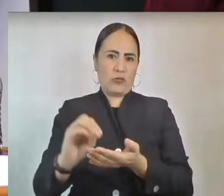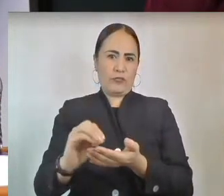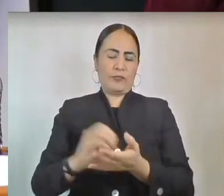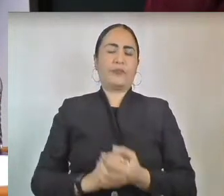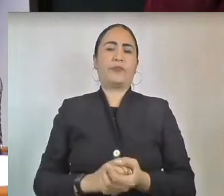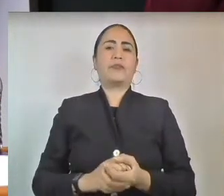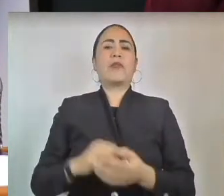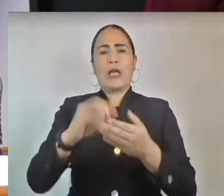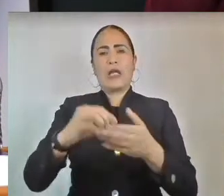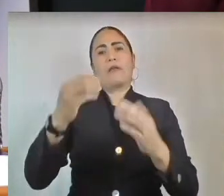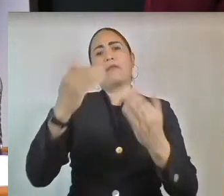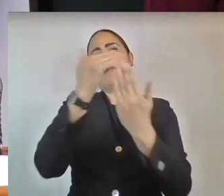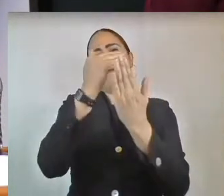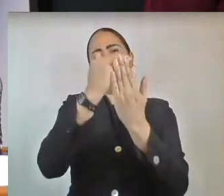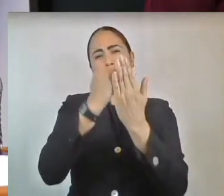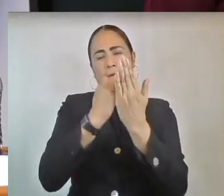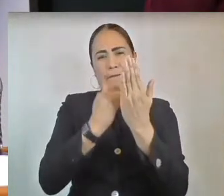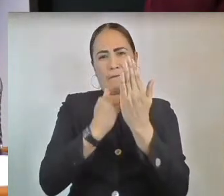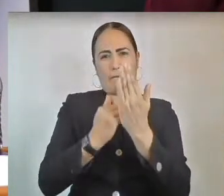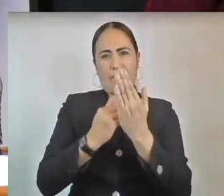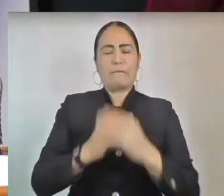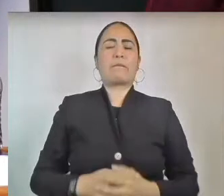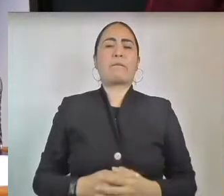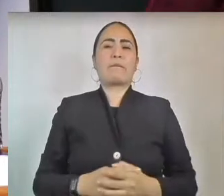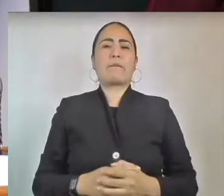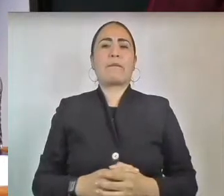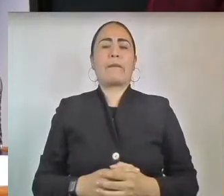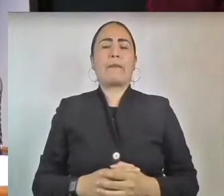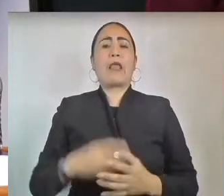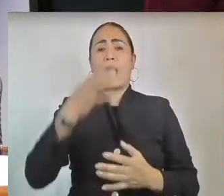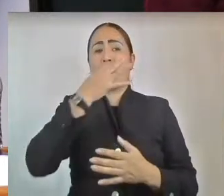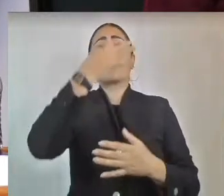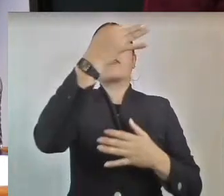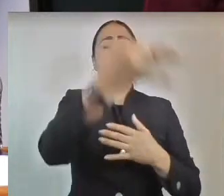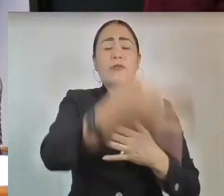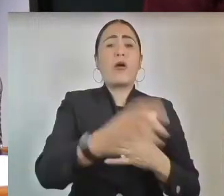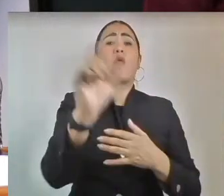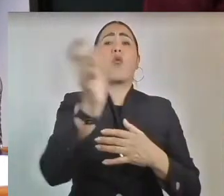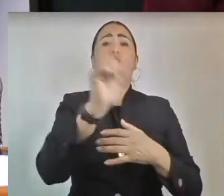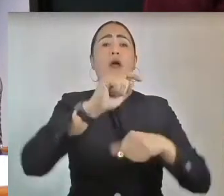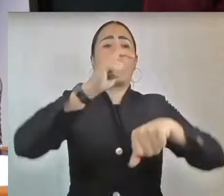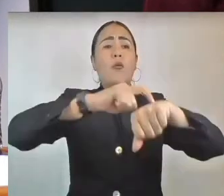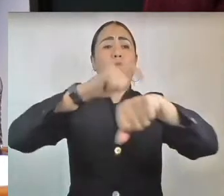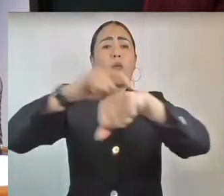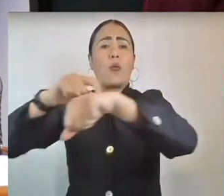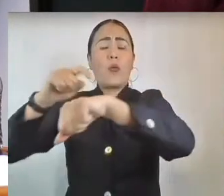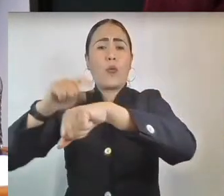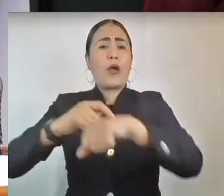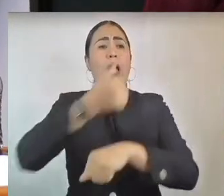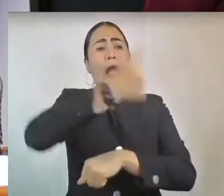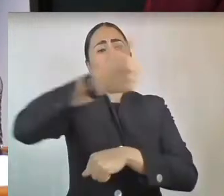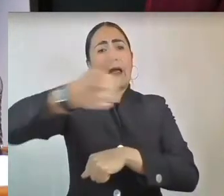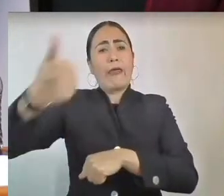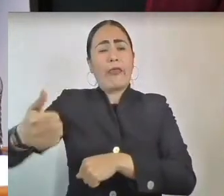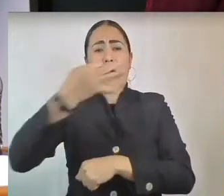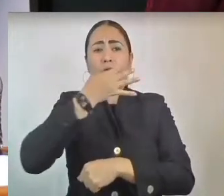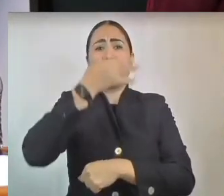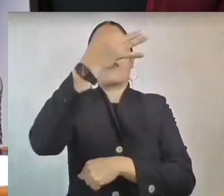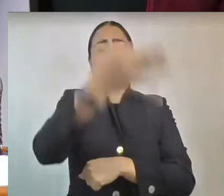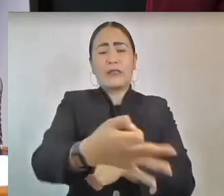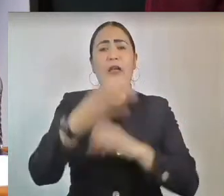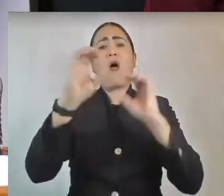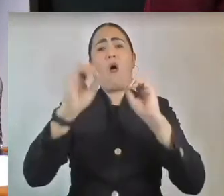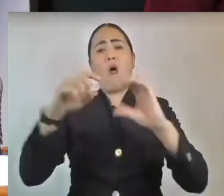registro. Lo anterior será notificado a cada uno de los aspirantes de manera personal y o vía electrónica,